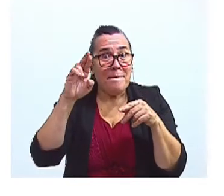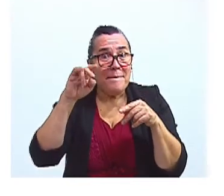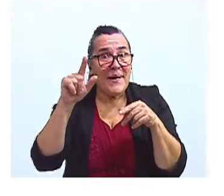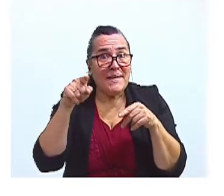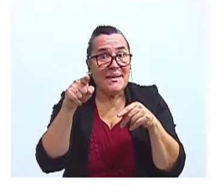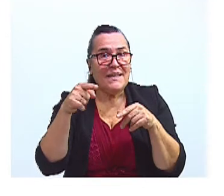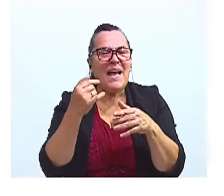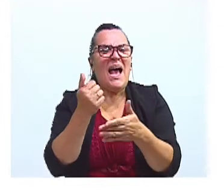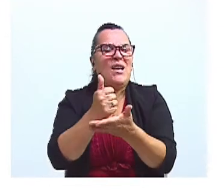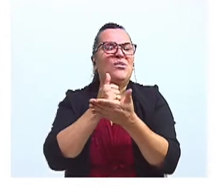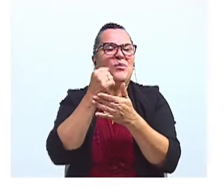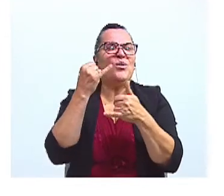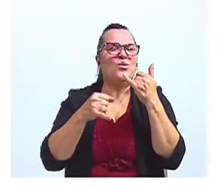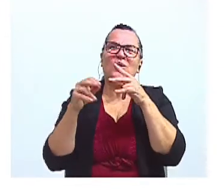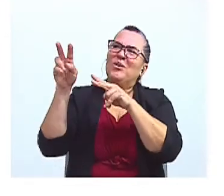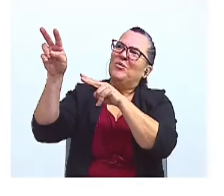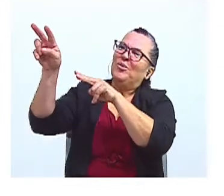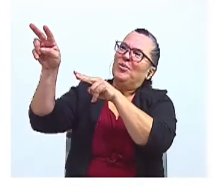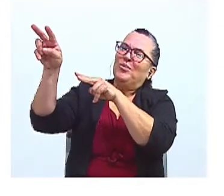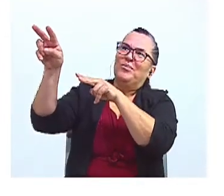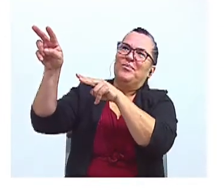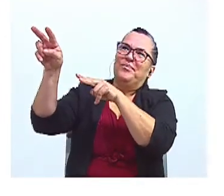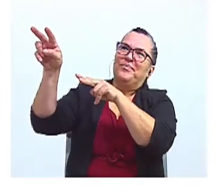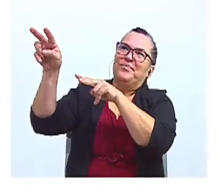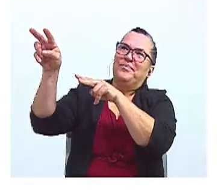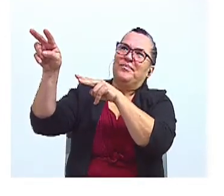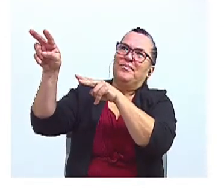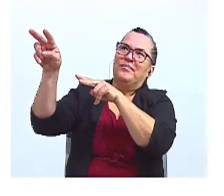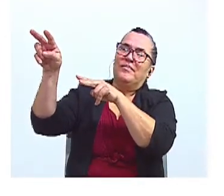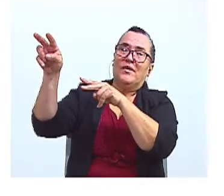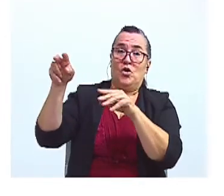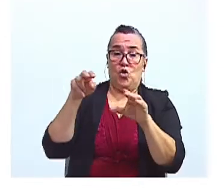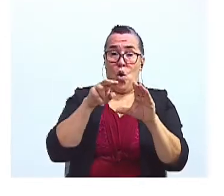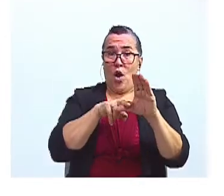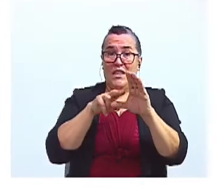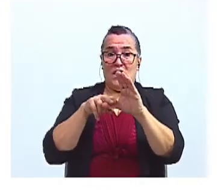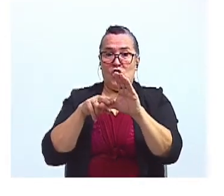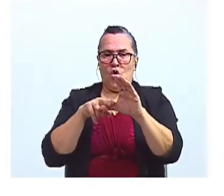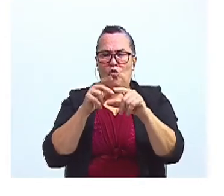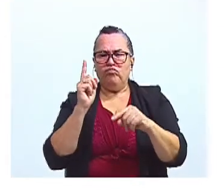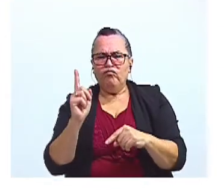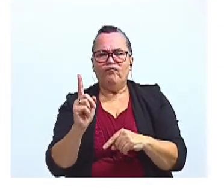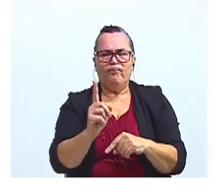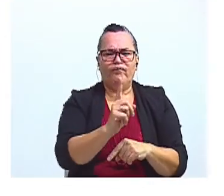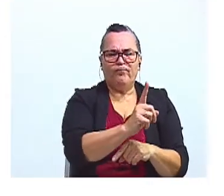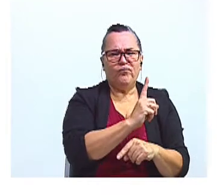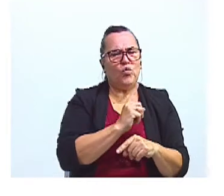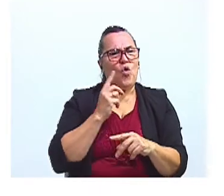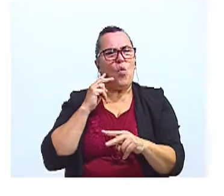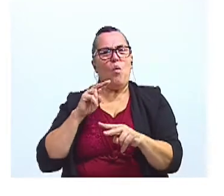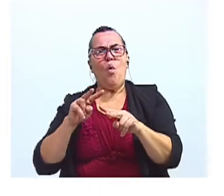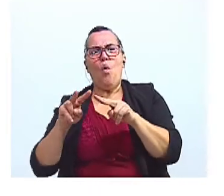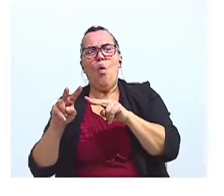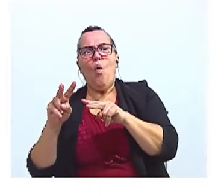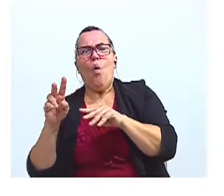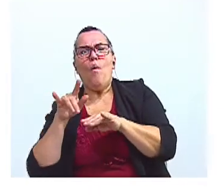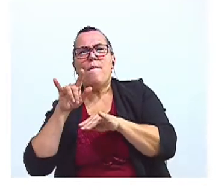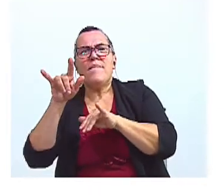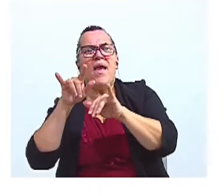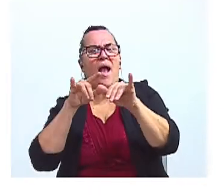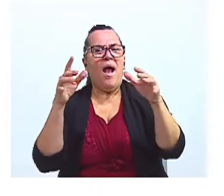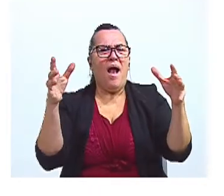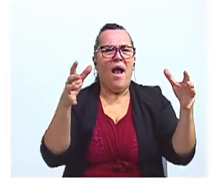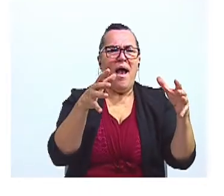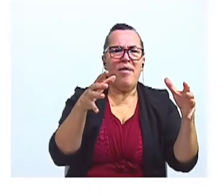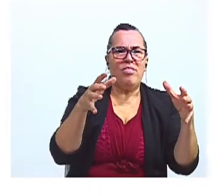últimos versos? Dicen así, le he dado vuelta al sillón como viajando entre espacios. He hecho fuertes en mi habitación